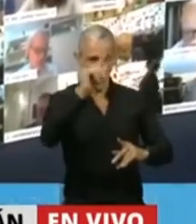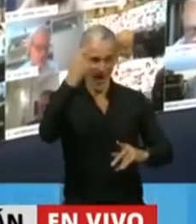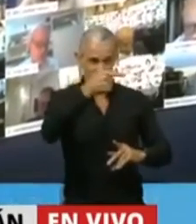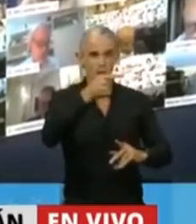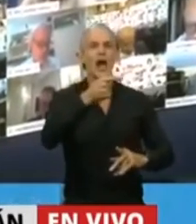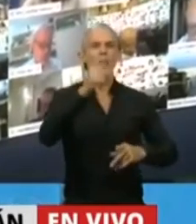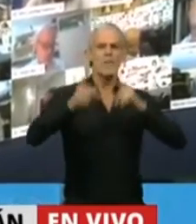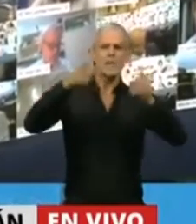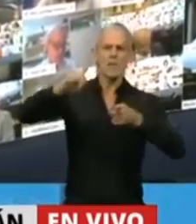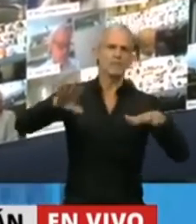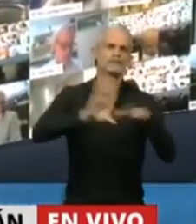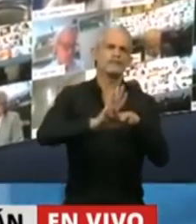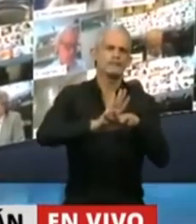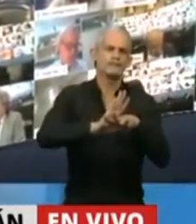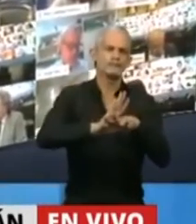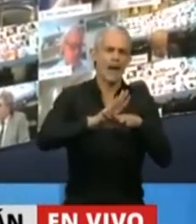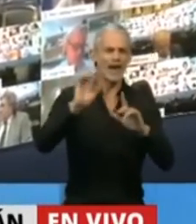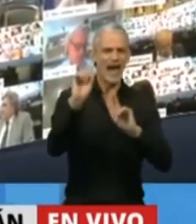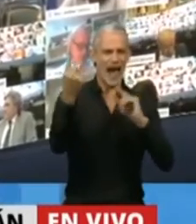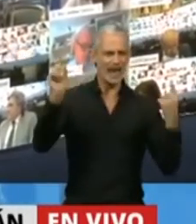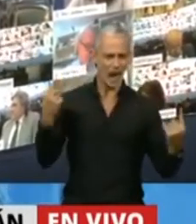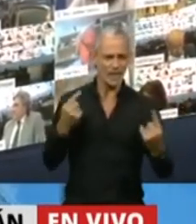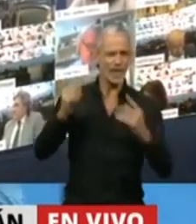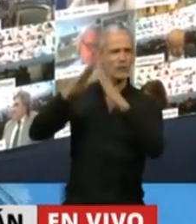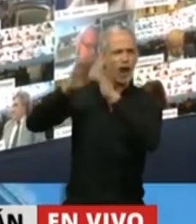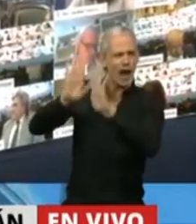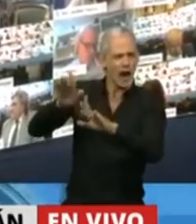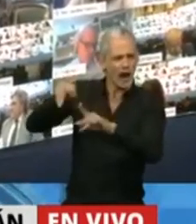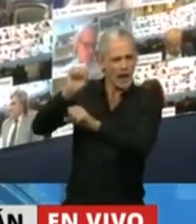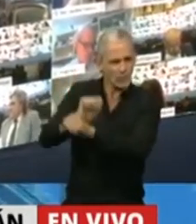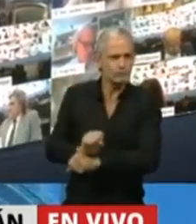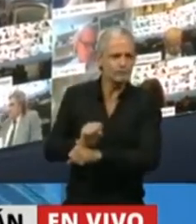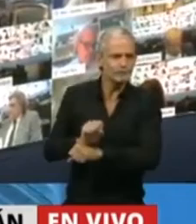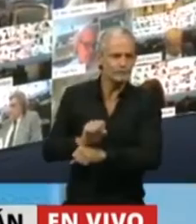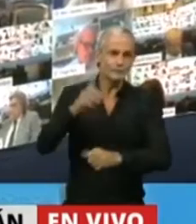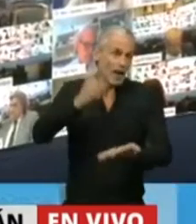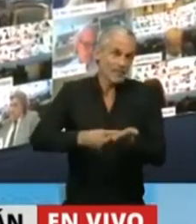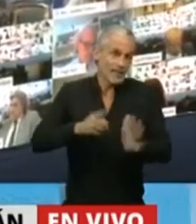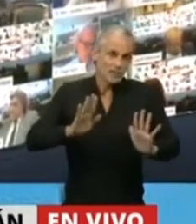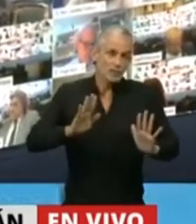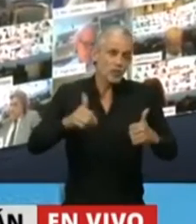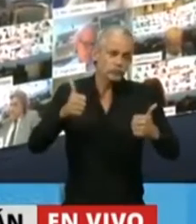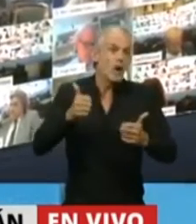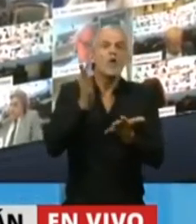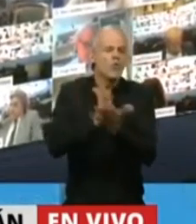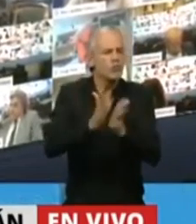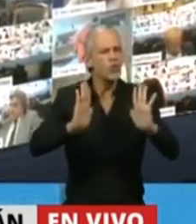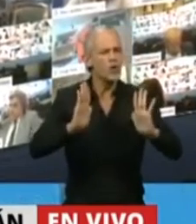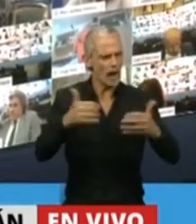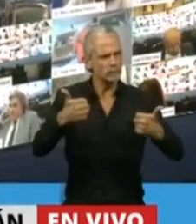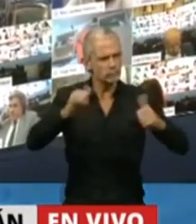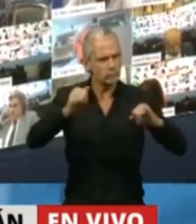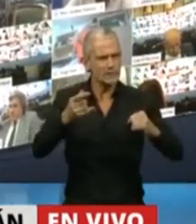acertadas. El aislamiento social obligatorio ha sido una medida dura, extrema,